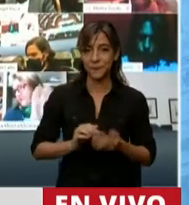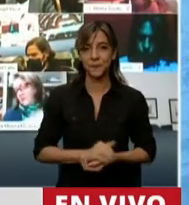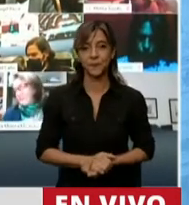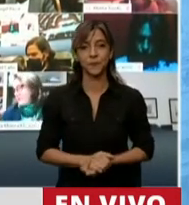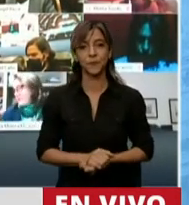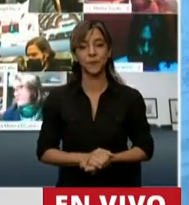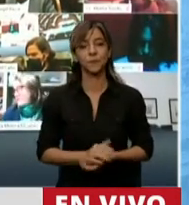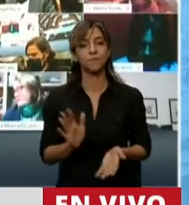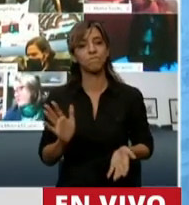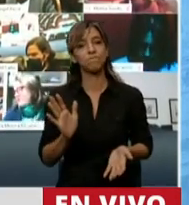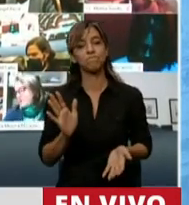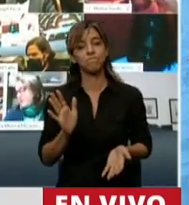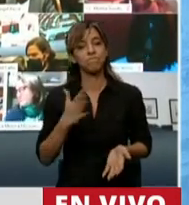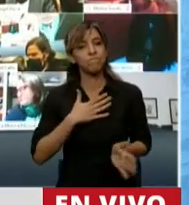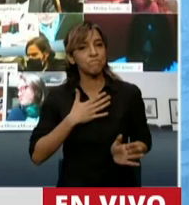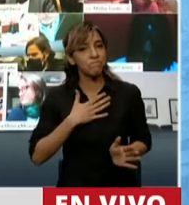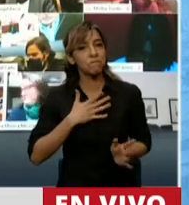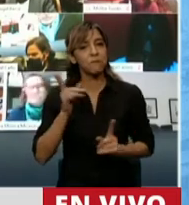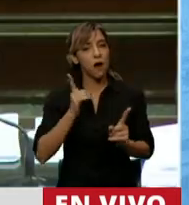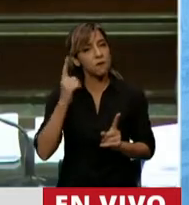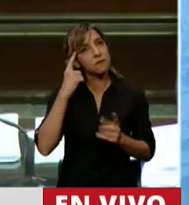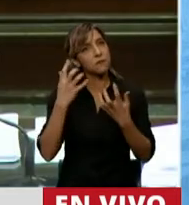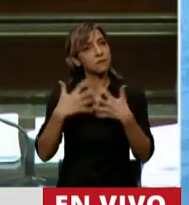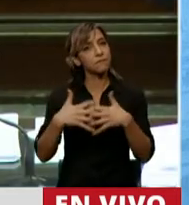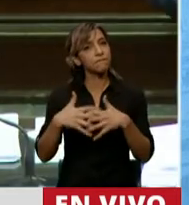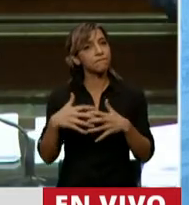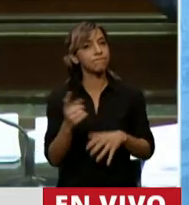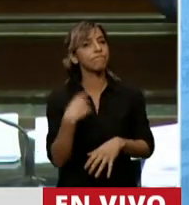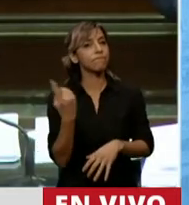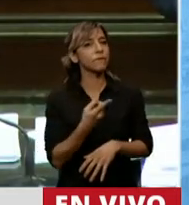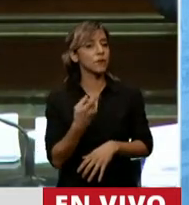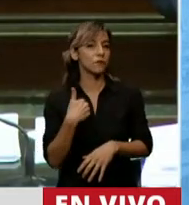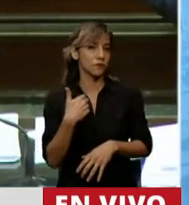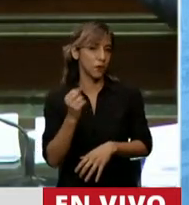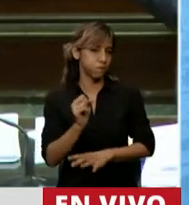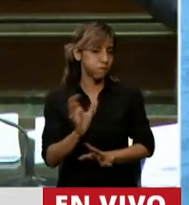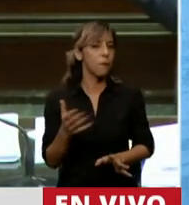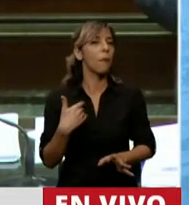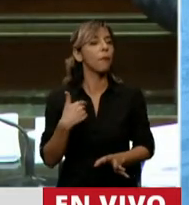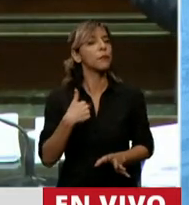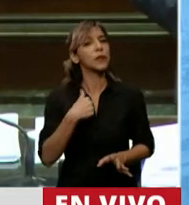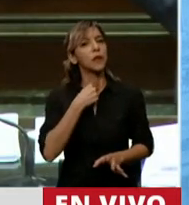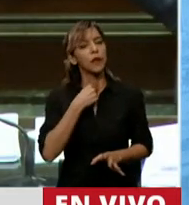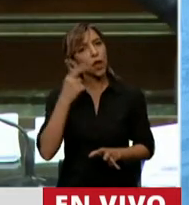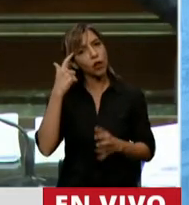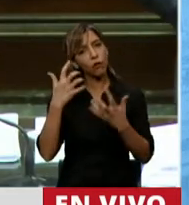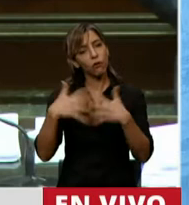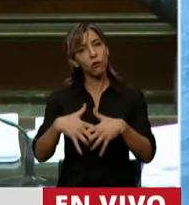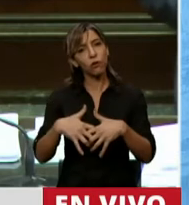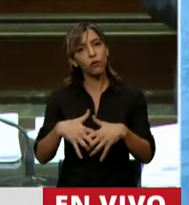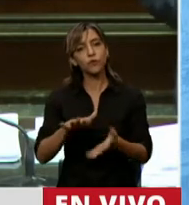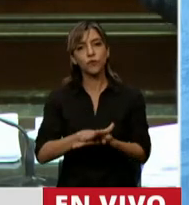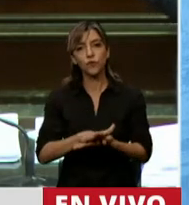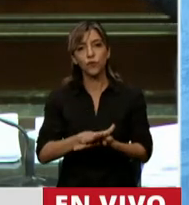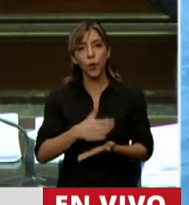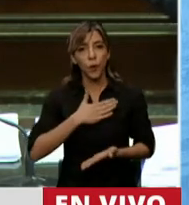creo que algunas reflexiones debemos hacer y yo las quiero hacer desde la perspectiva de mi